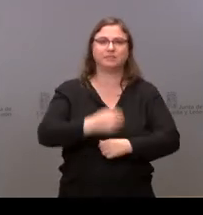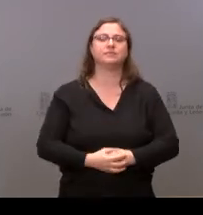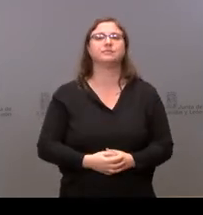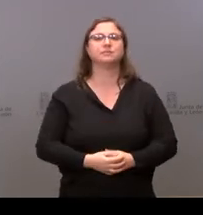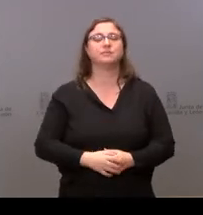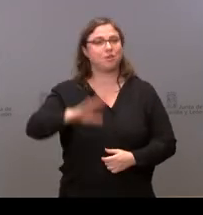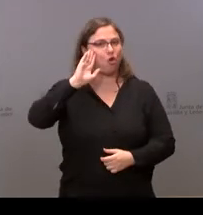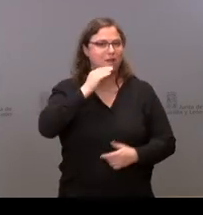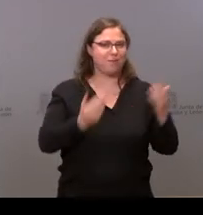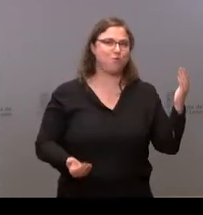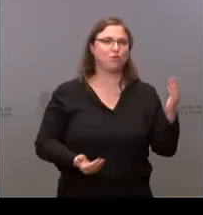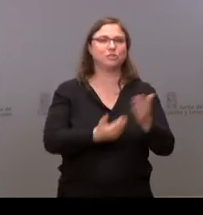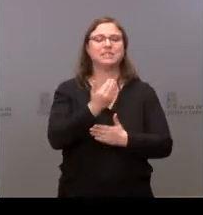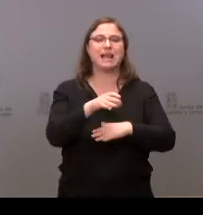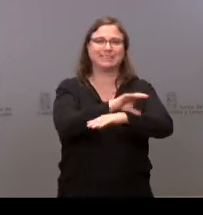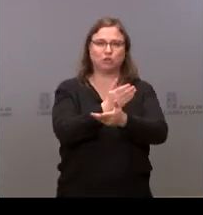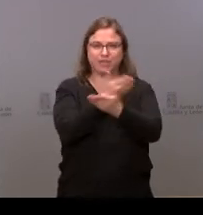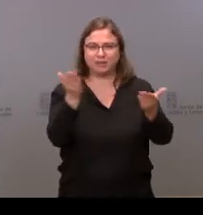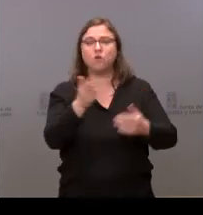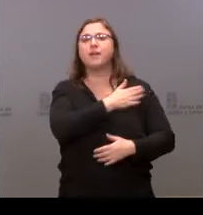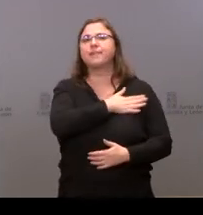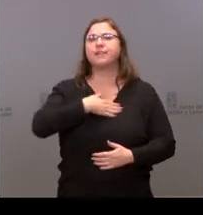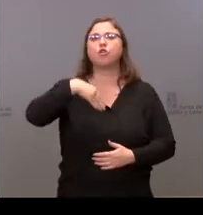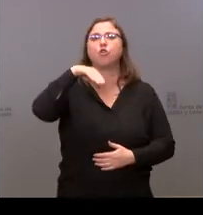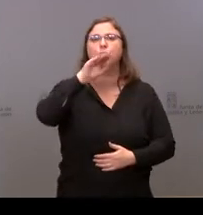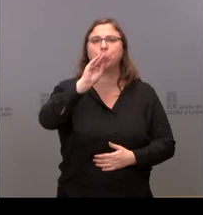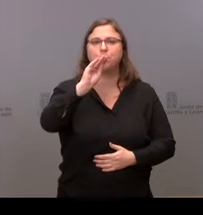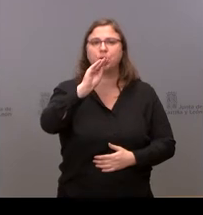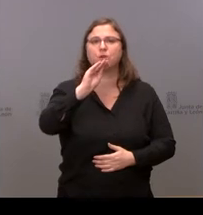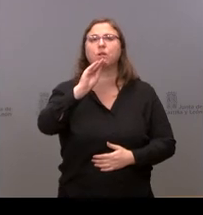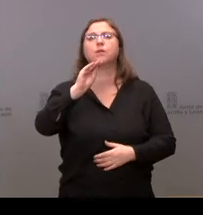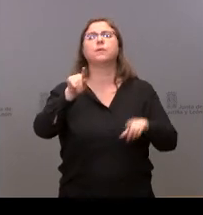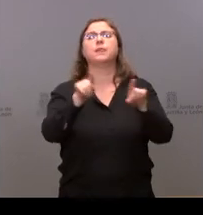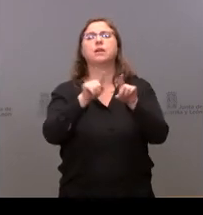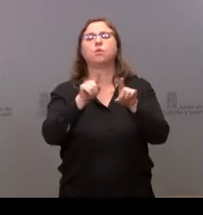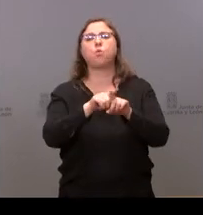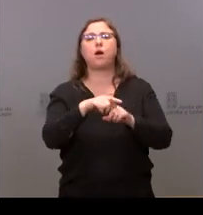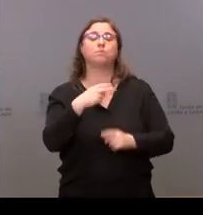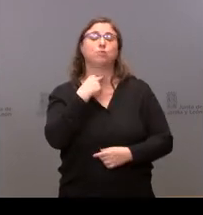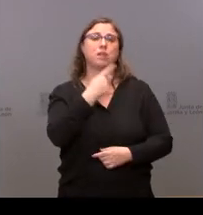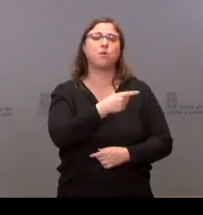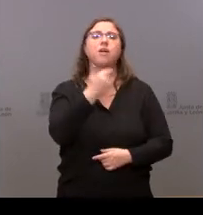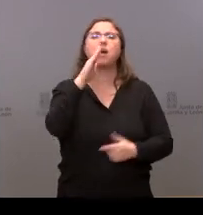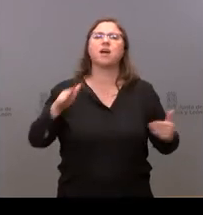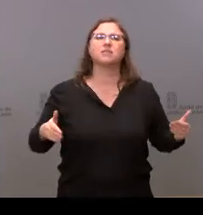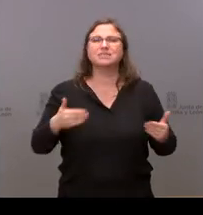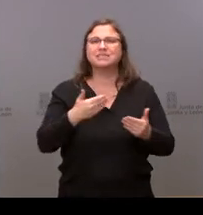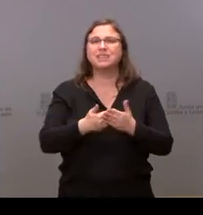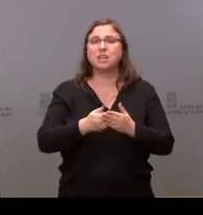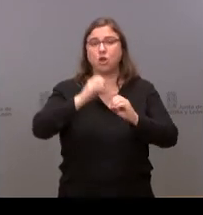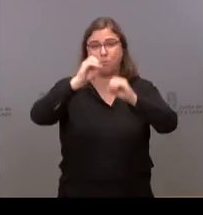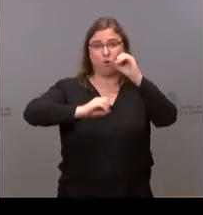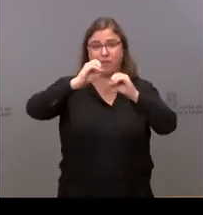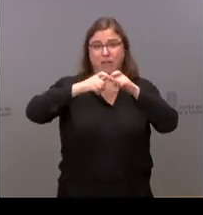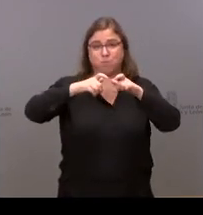Hola buenos días consejeros yo le quería preguntar a Carlos Fernández Carrido ¿hasta dónde tienen que subir la incidencia